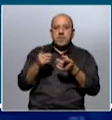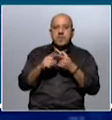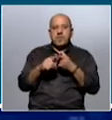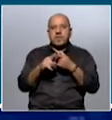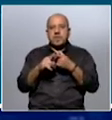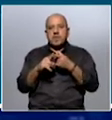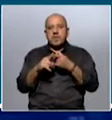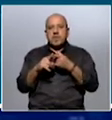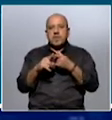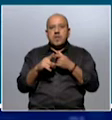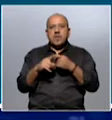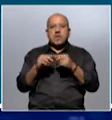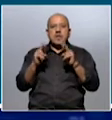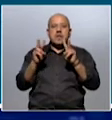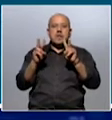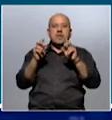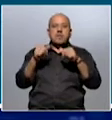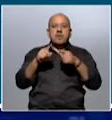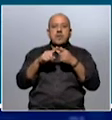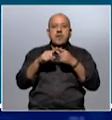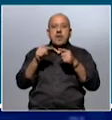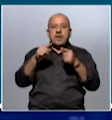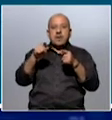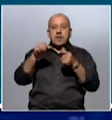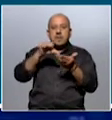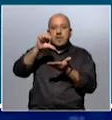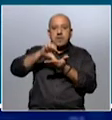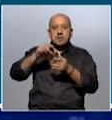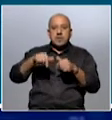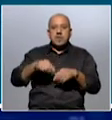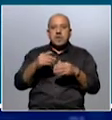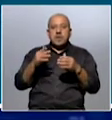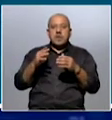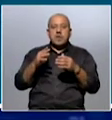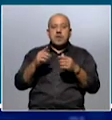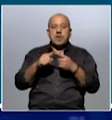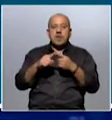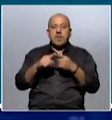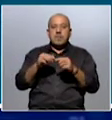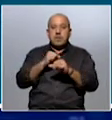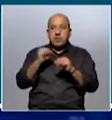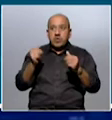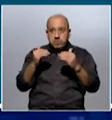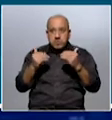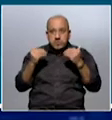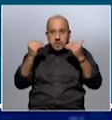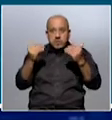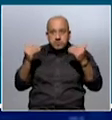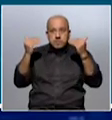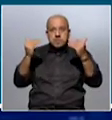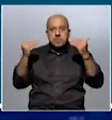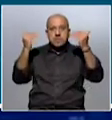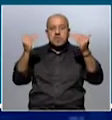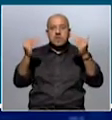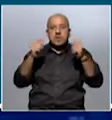el nivel de institucionalidad que el país ha ido logrando en esto, en vez de irlo elevando, como plantea